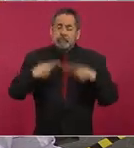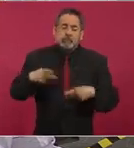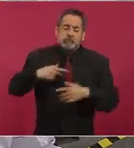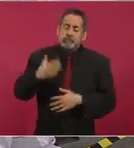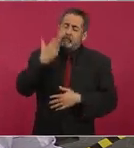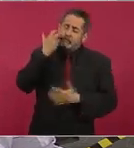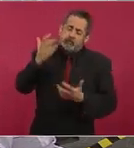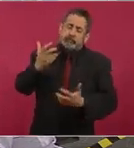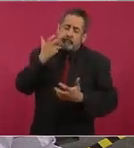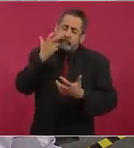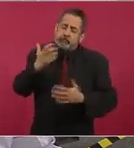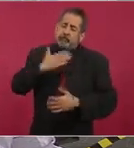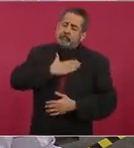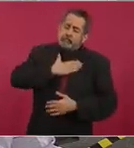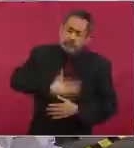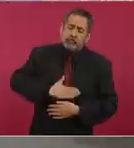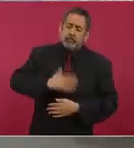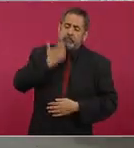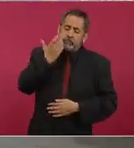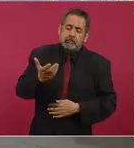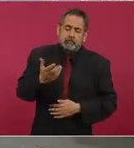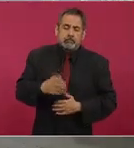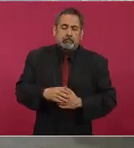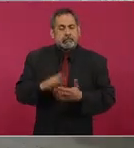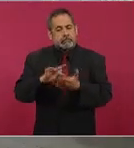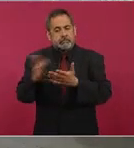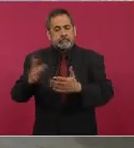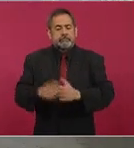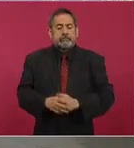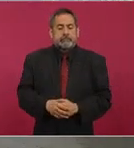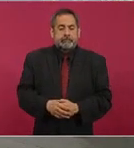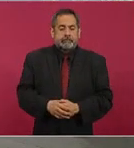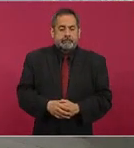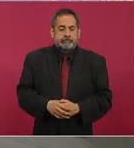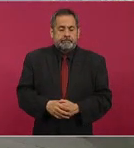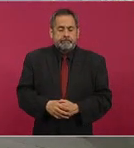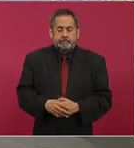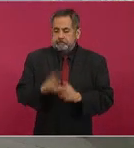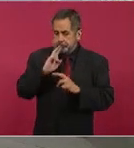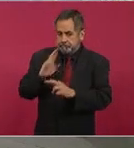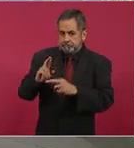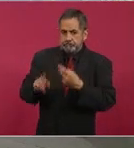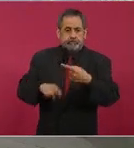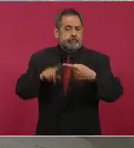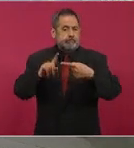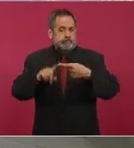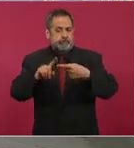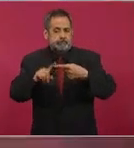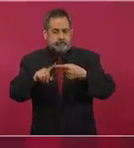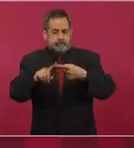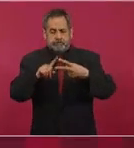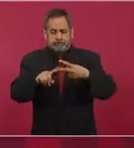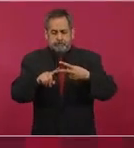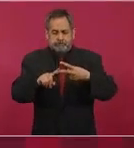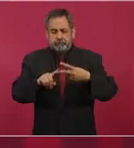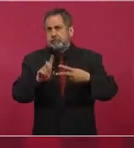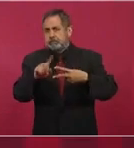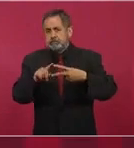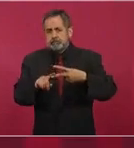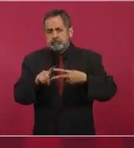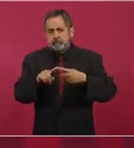justicia. Gracias. Bueno, en el primer caso y en el segundo también